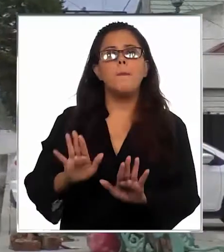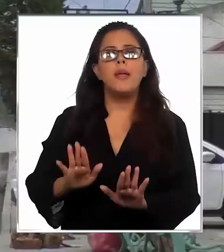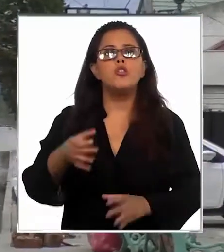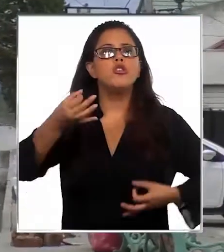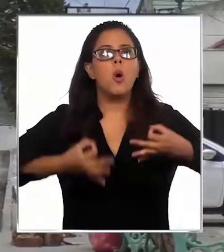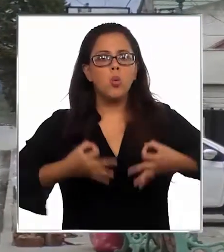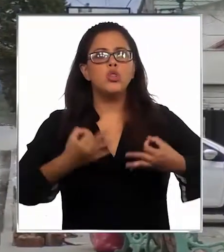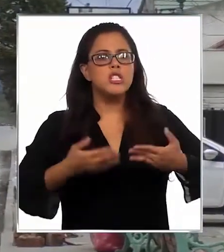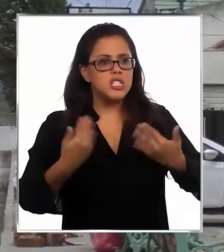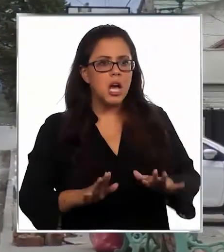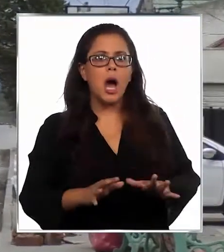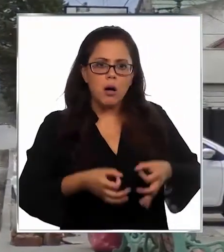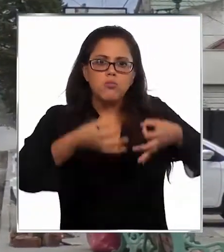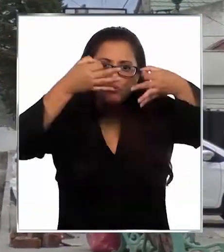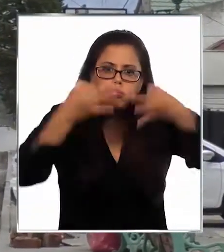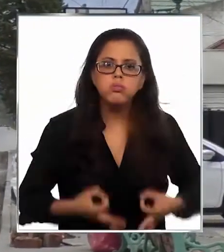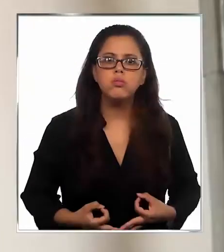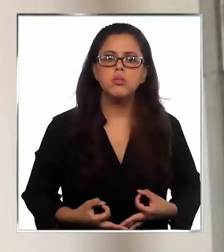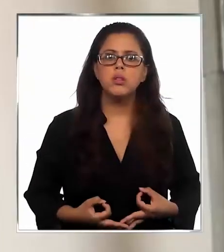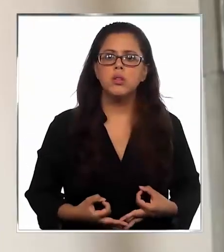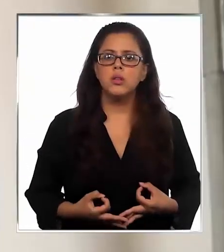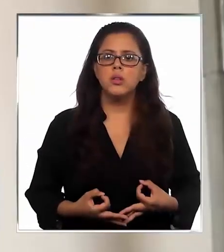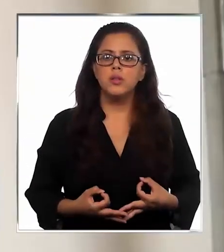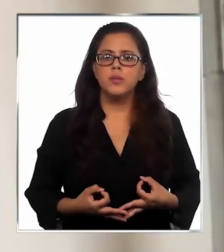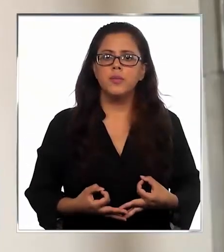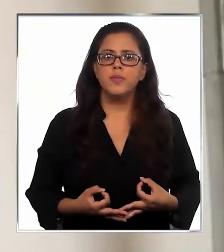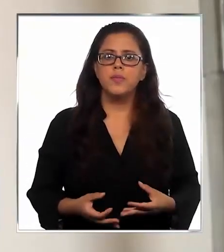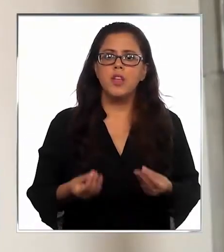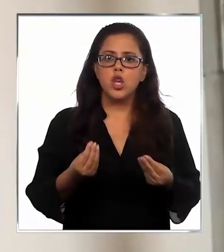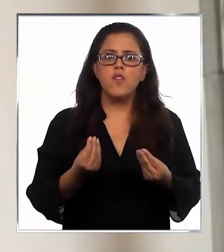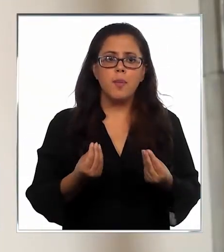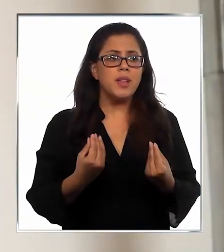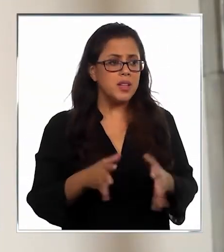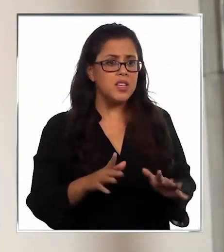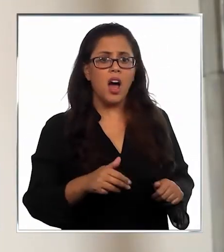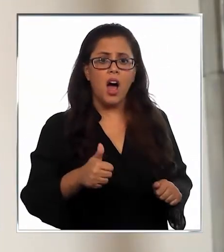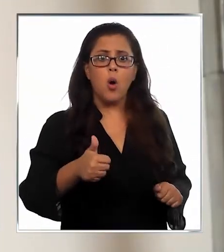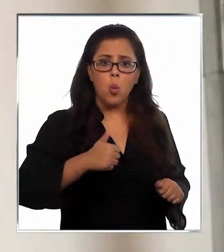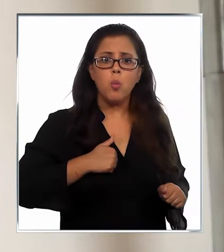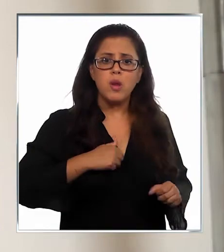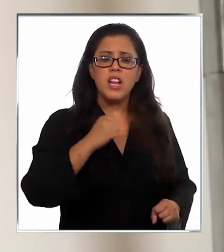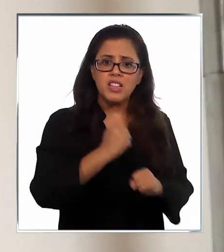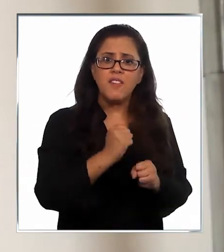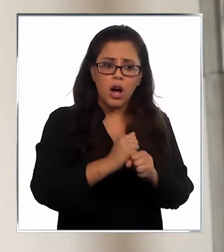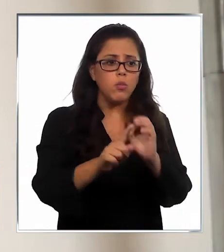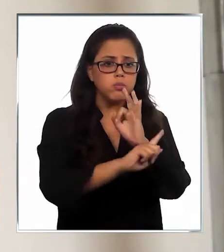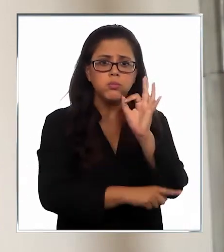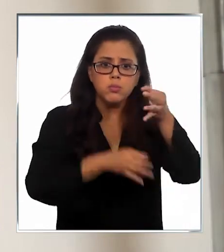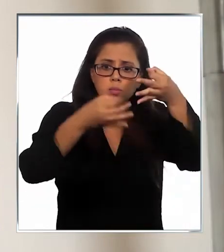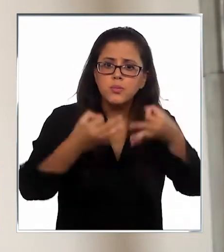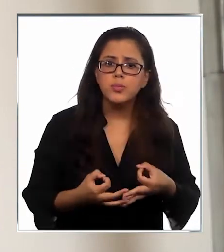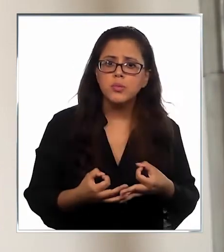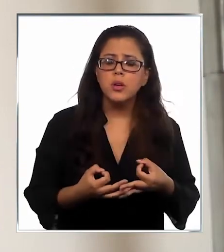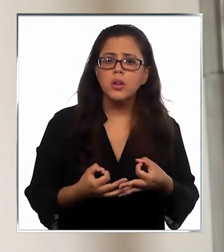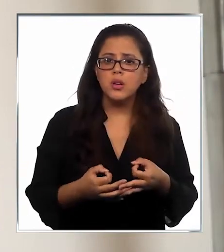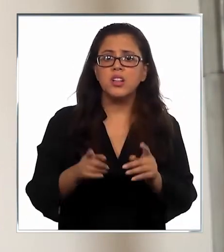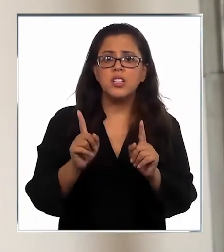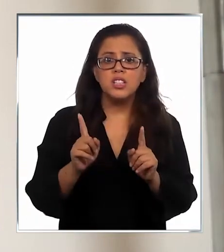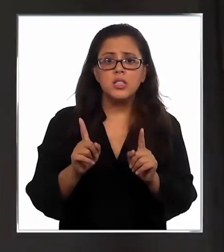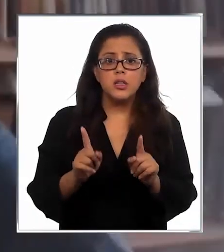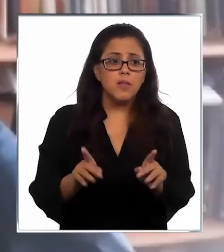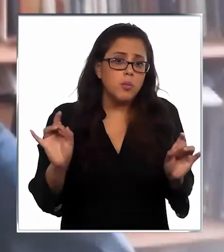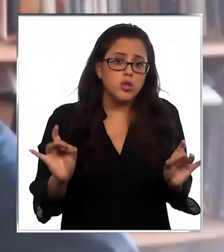creo y siempre he tenido fe que la Fiscalía cumple su labor en forma normal, van a tener que salir gente